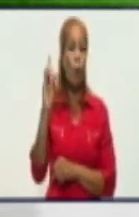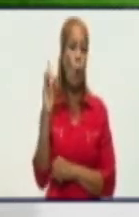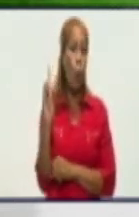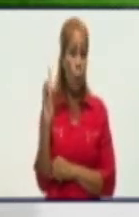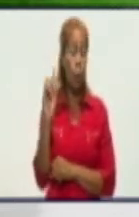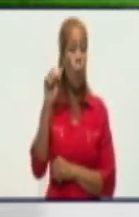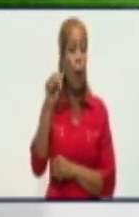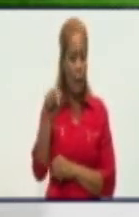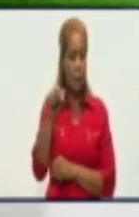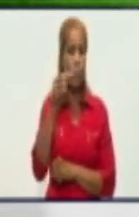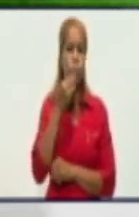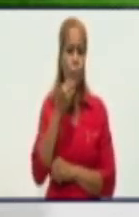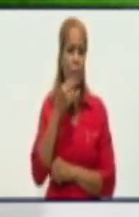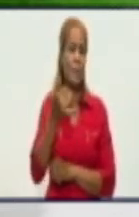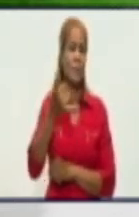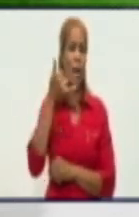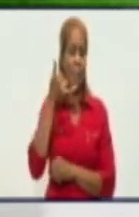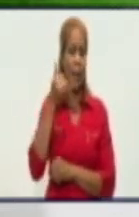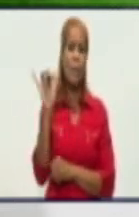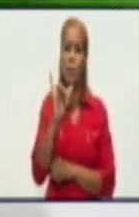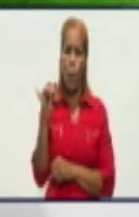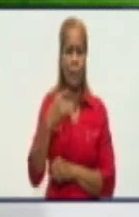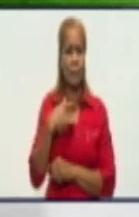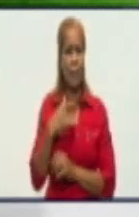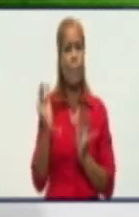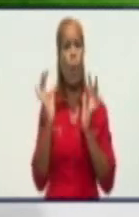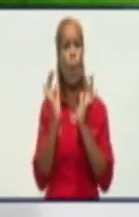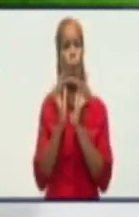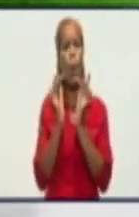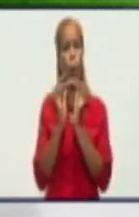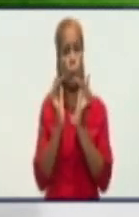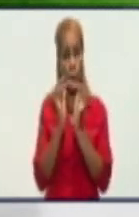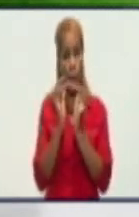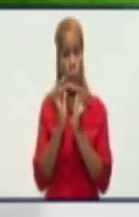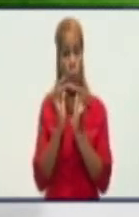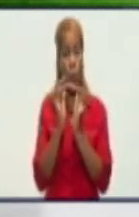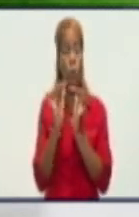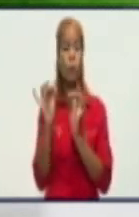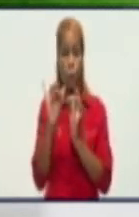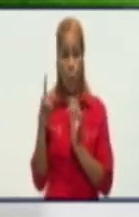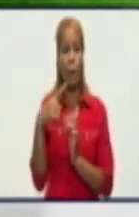nosotros. Tenemos un correo, que es el consultas, terminado en S,